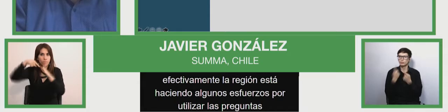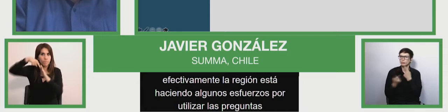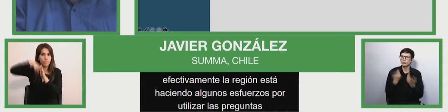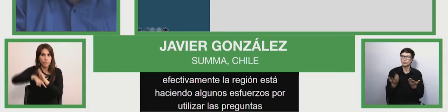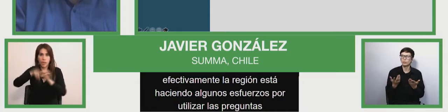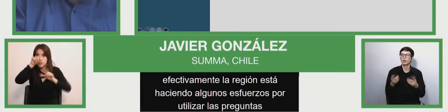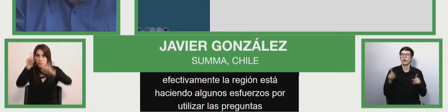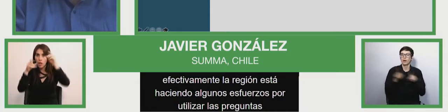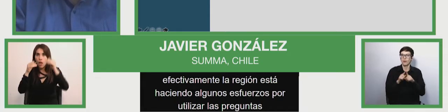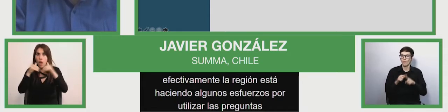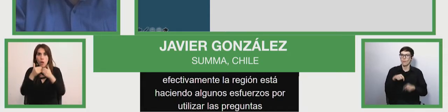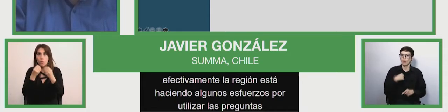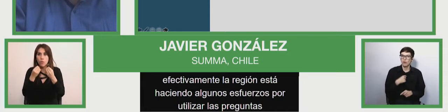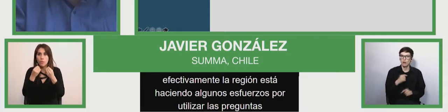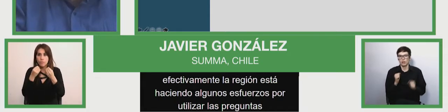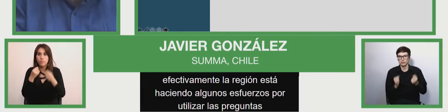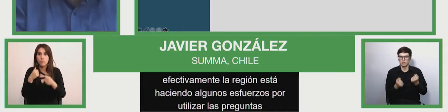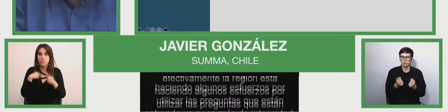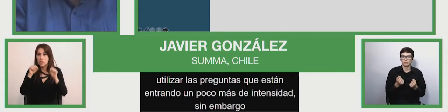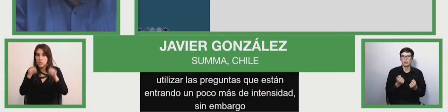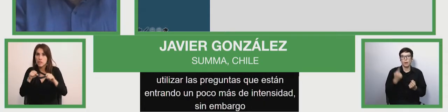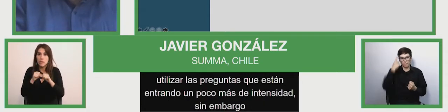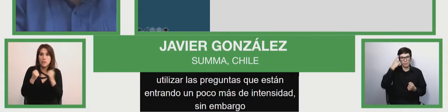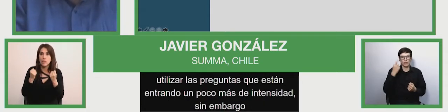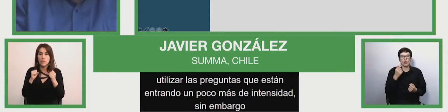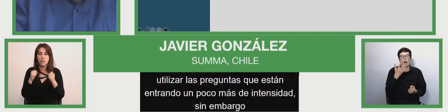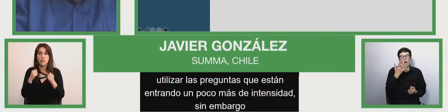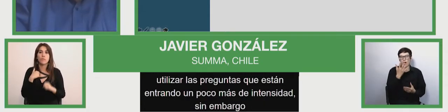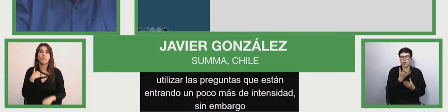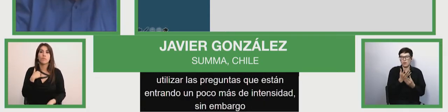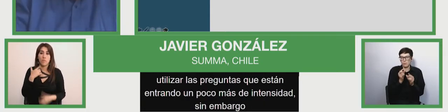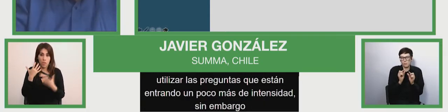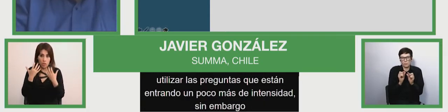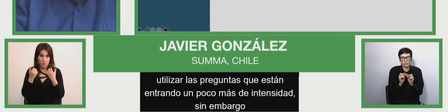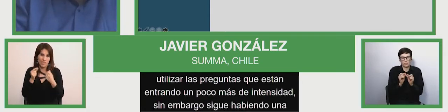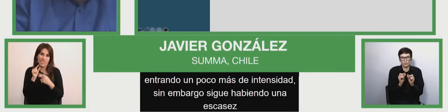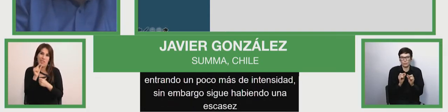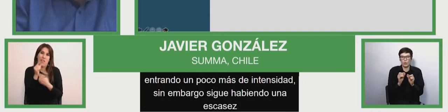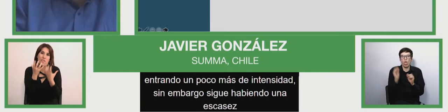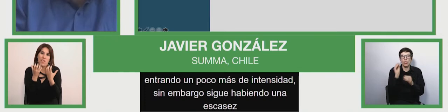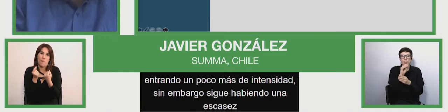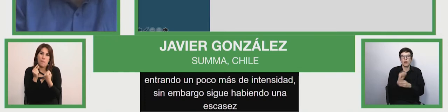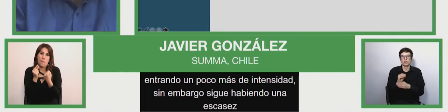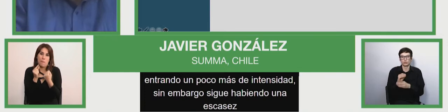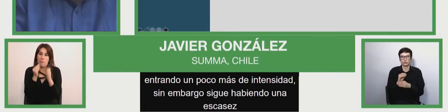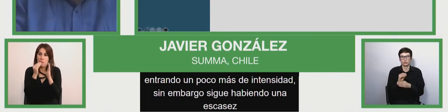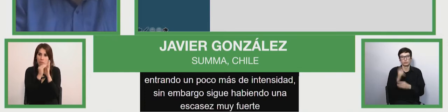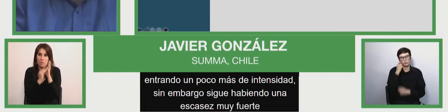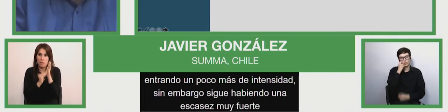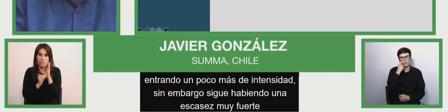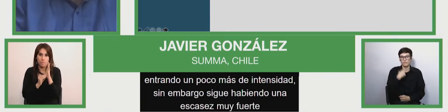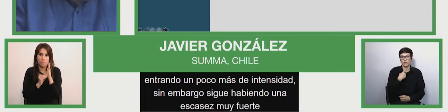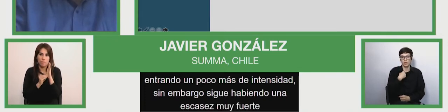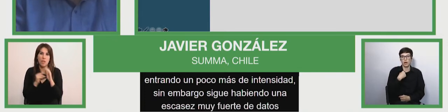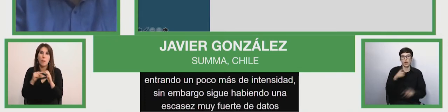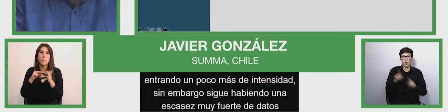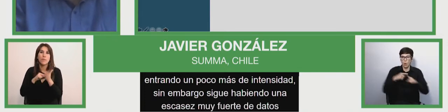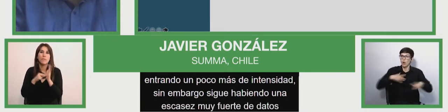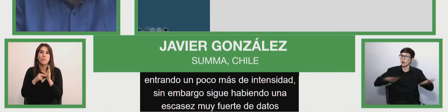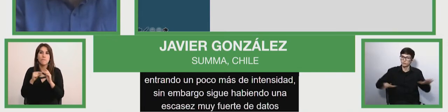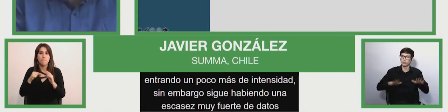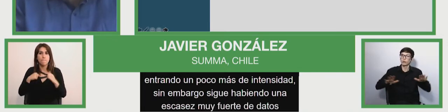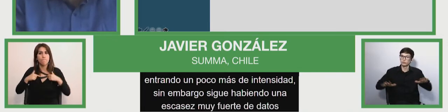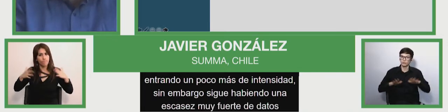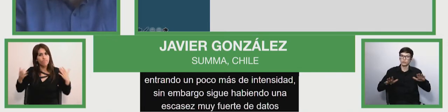sigue habiendo una escasez muy fuerte de datos. Es decir, a pesar de los esfuerzos que se